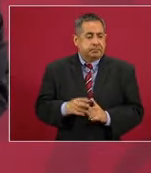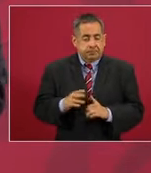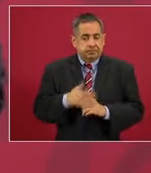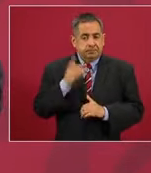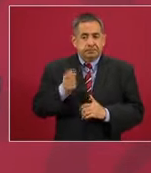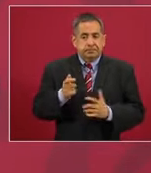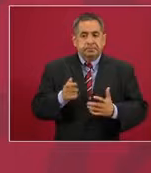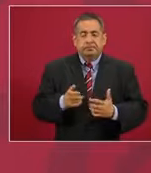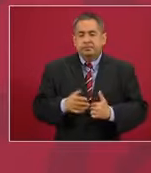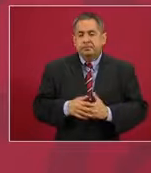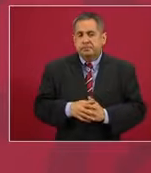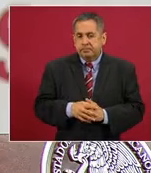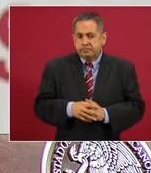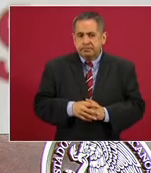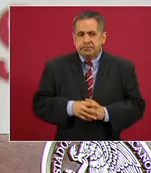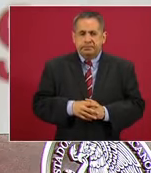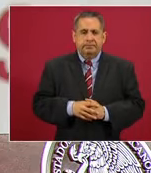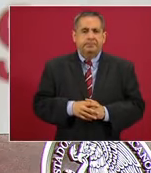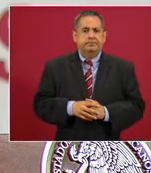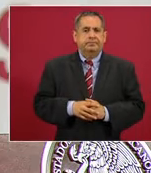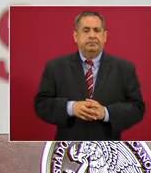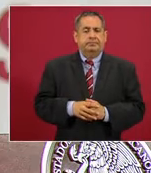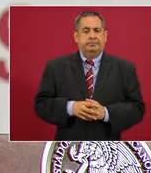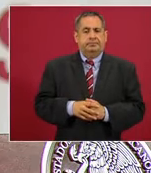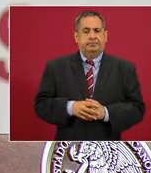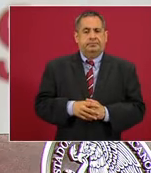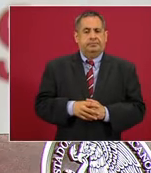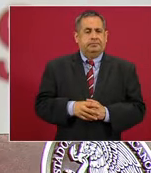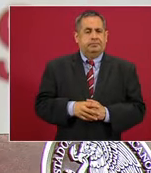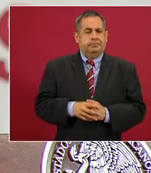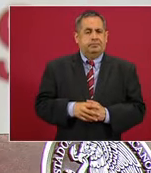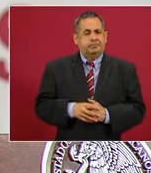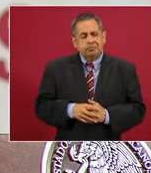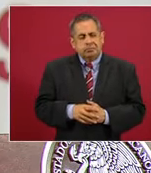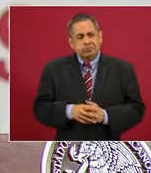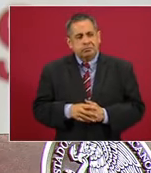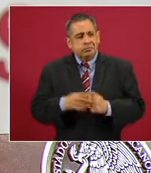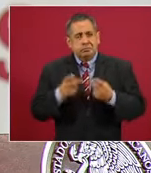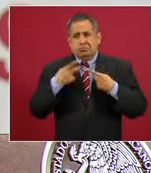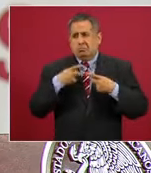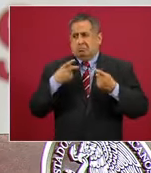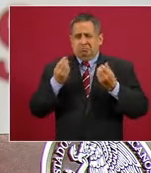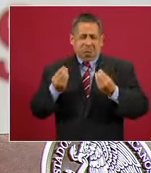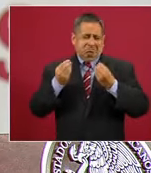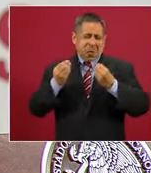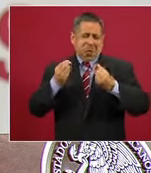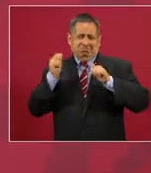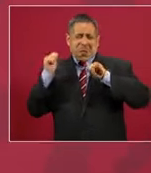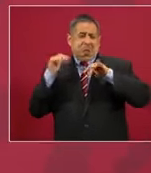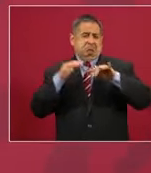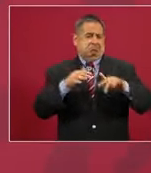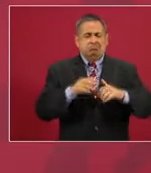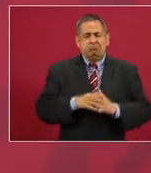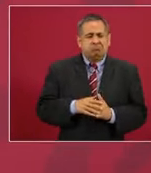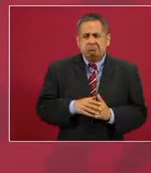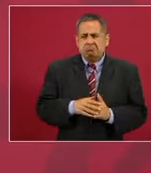no es mucha la concurrencia de las personas que